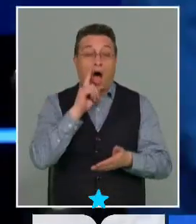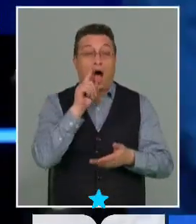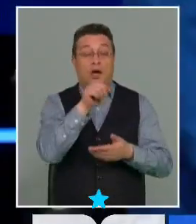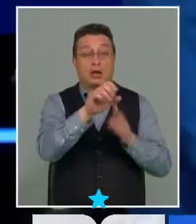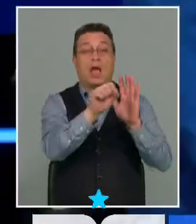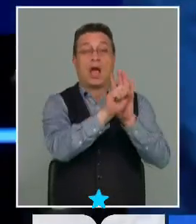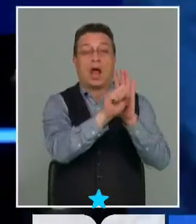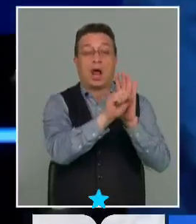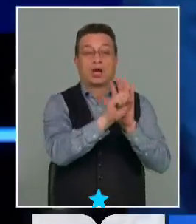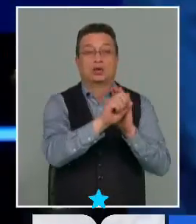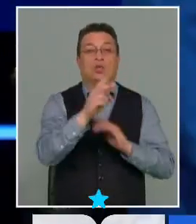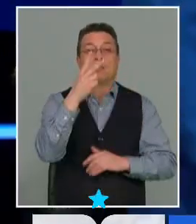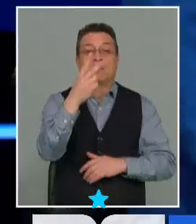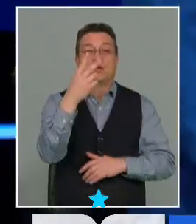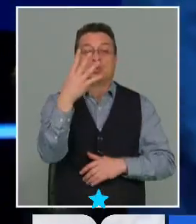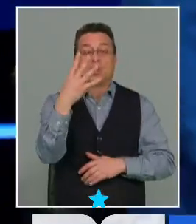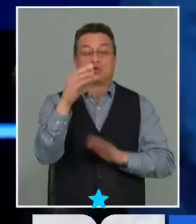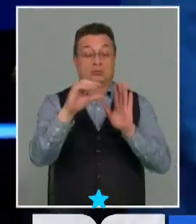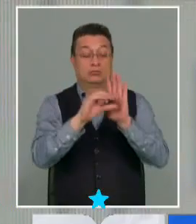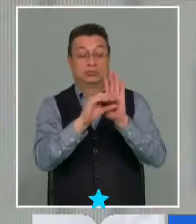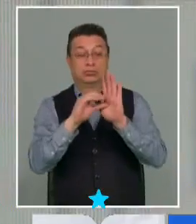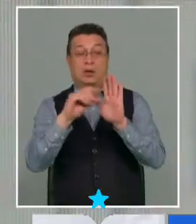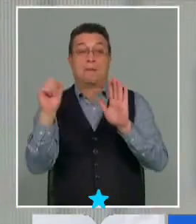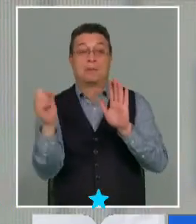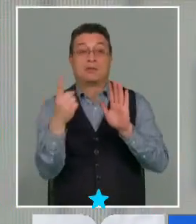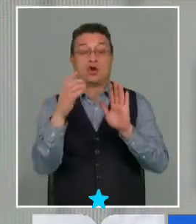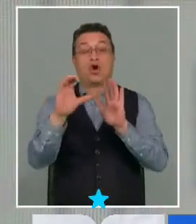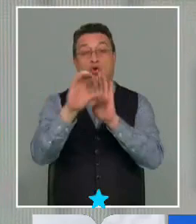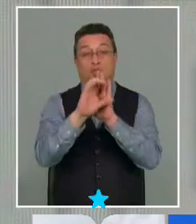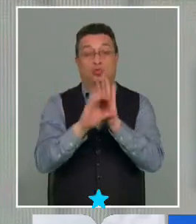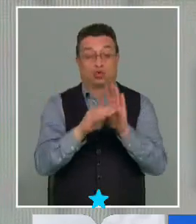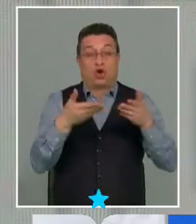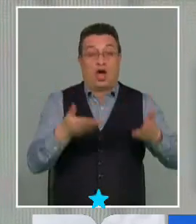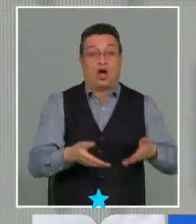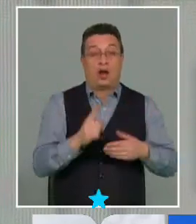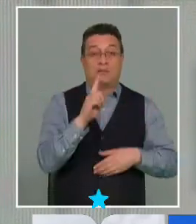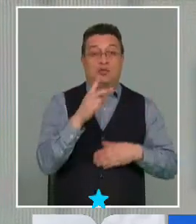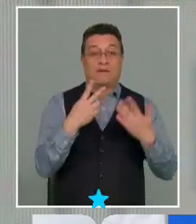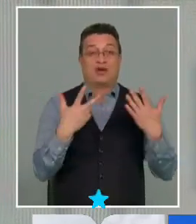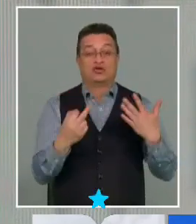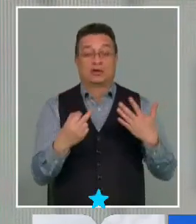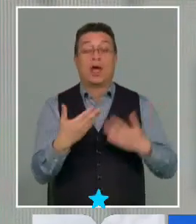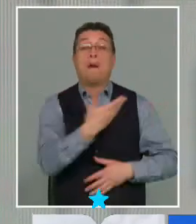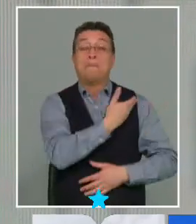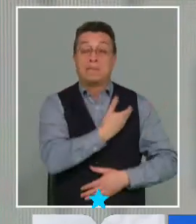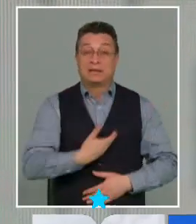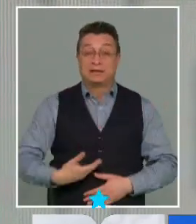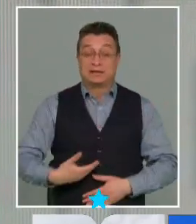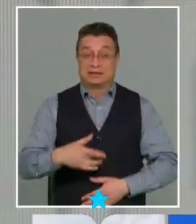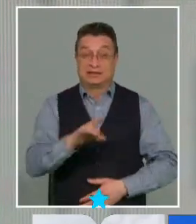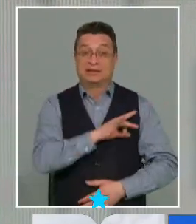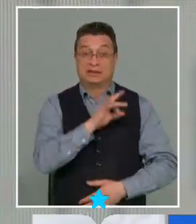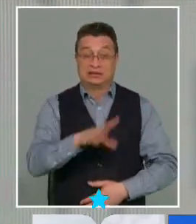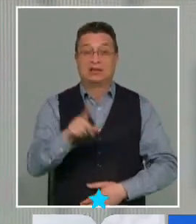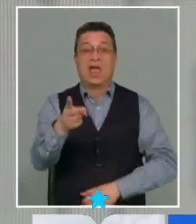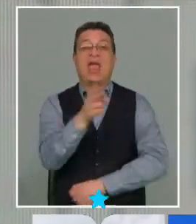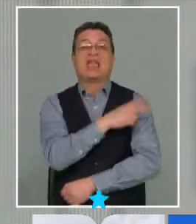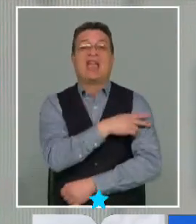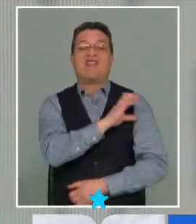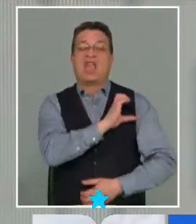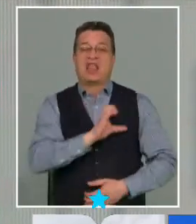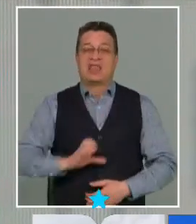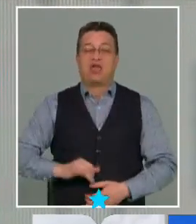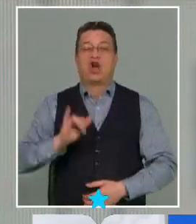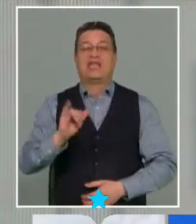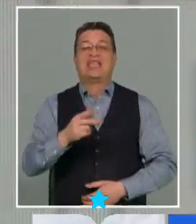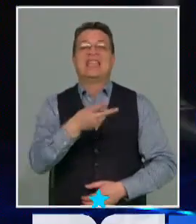en el artículo 24, inciso primero de la Constitución vigente. El Presidente de la República es el Jefe de Estado y